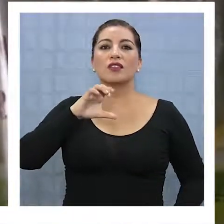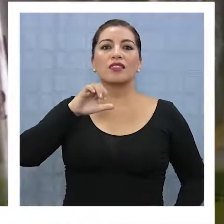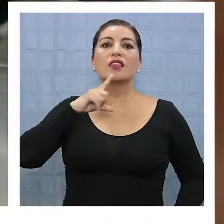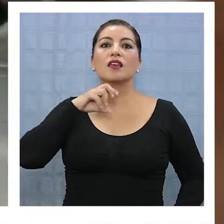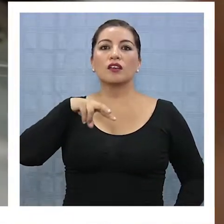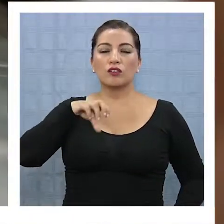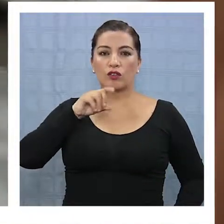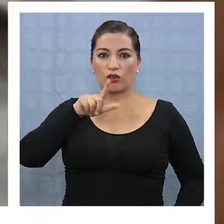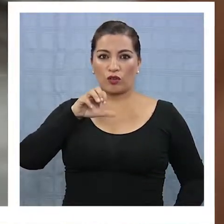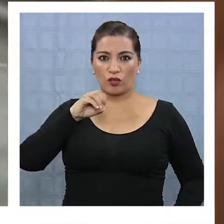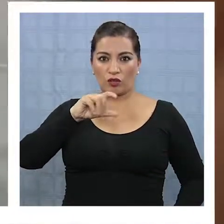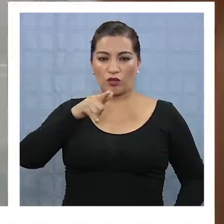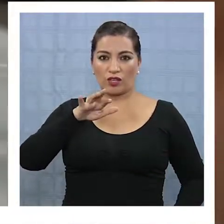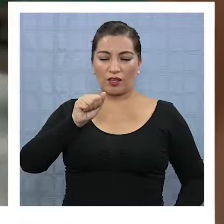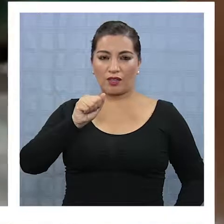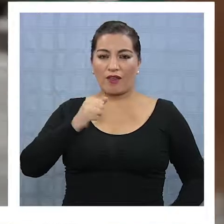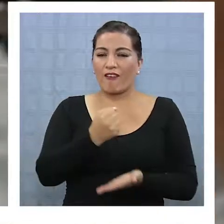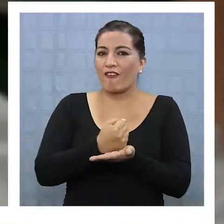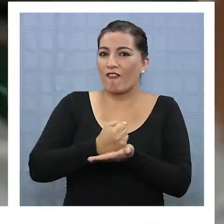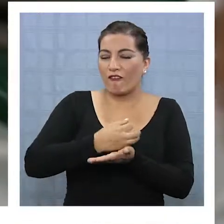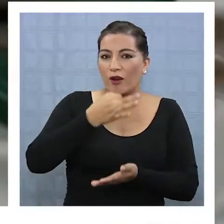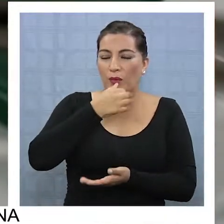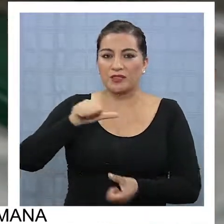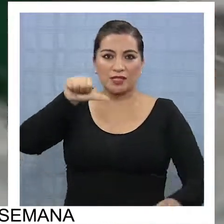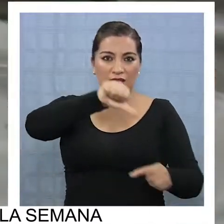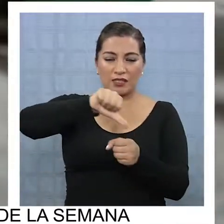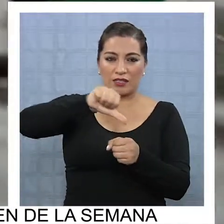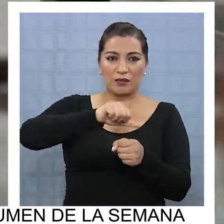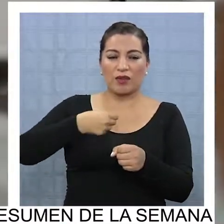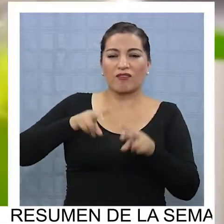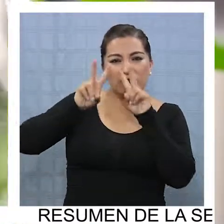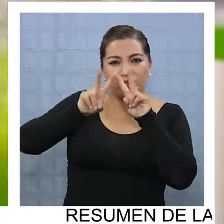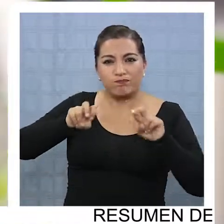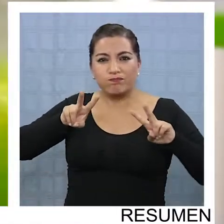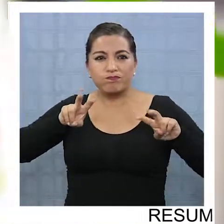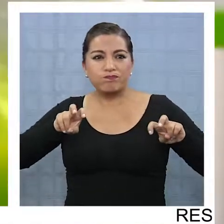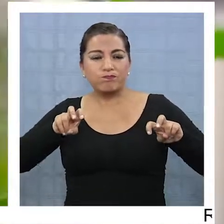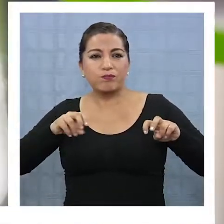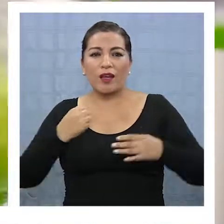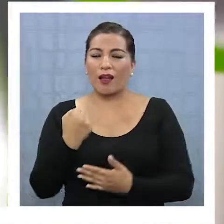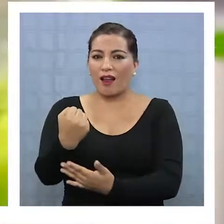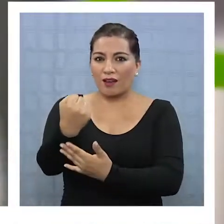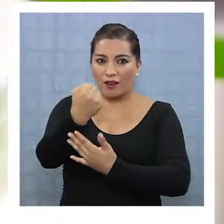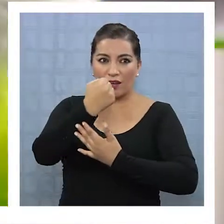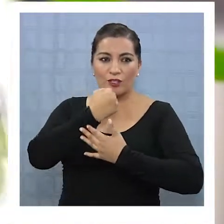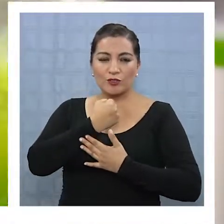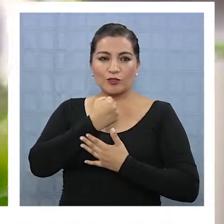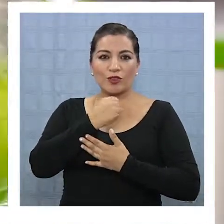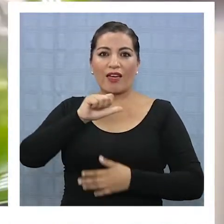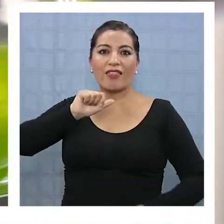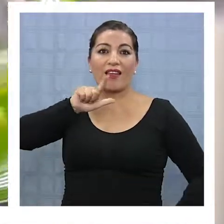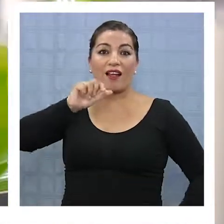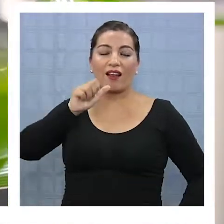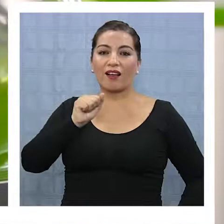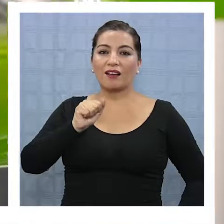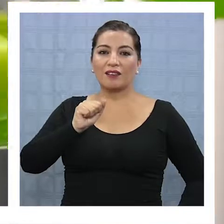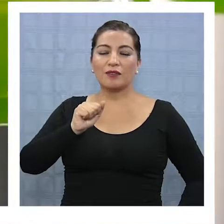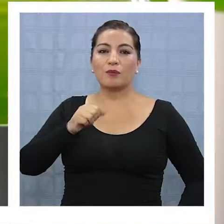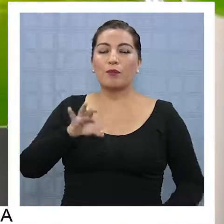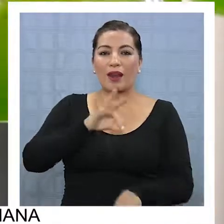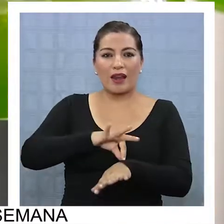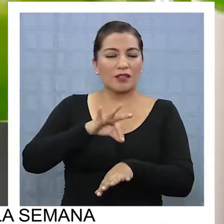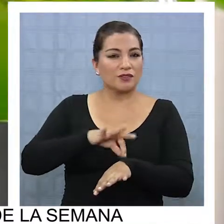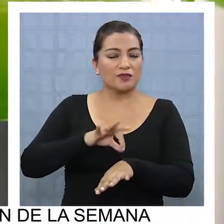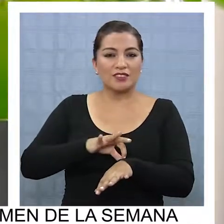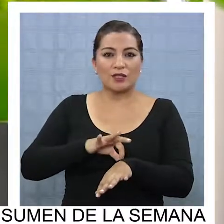Química y Farmacia de esta Casa de Estudios, quienes analizarán los beneficios de las microalgas para la salud de las comunidades.